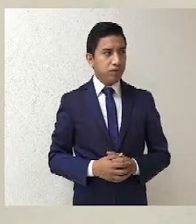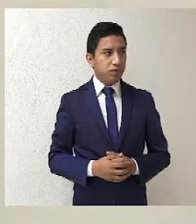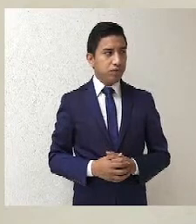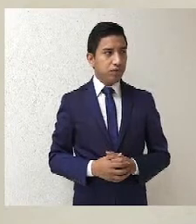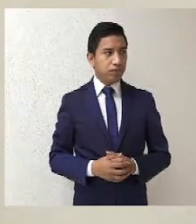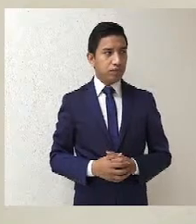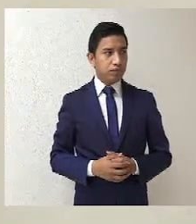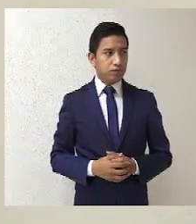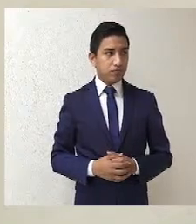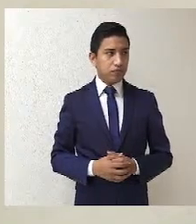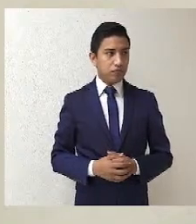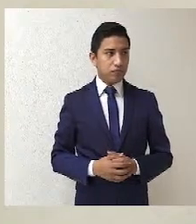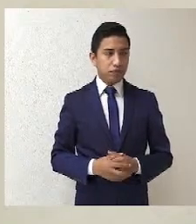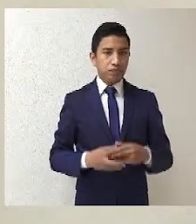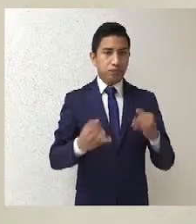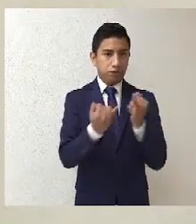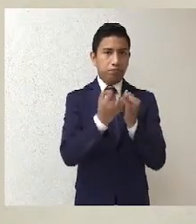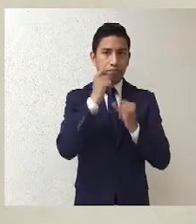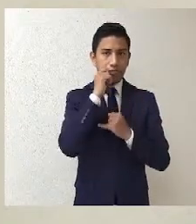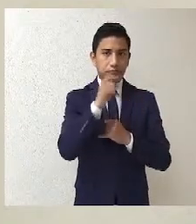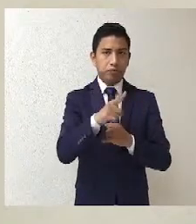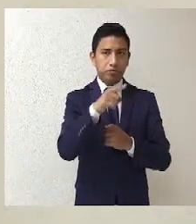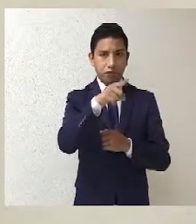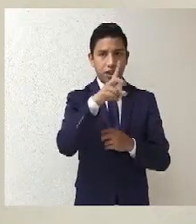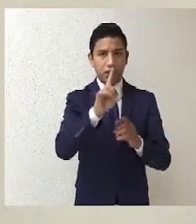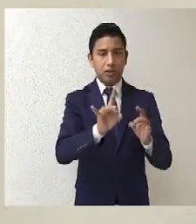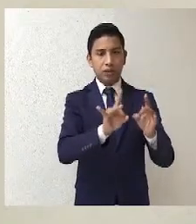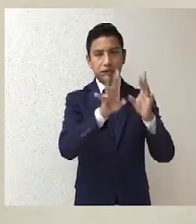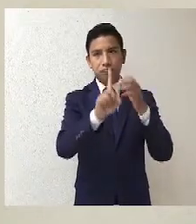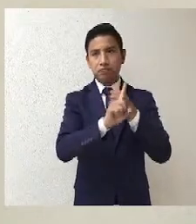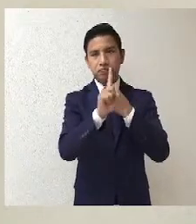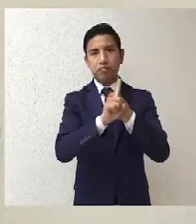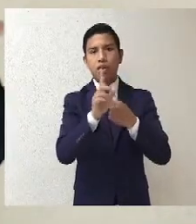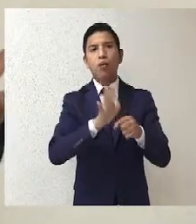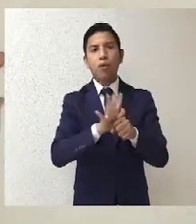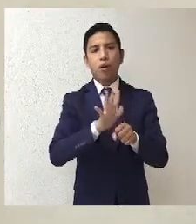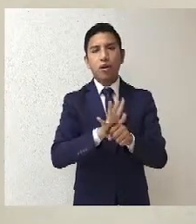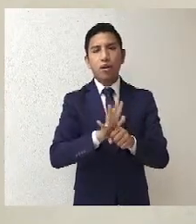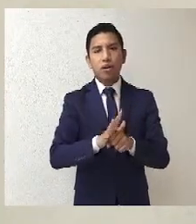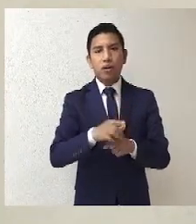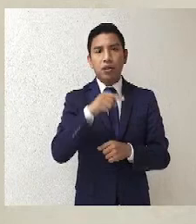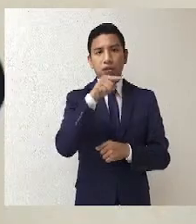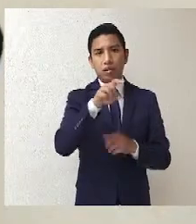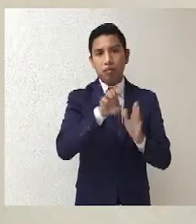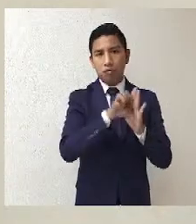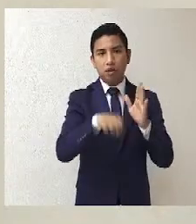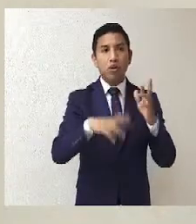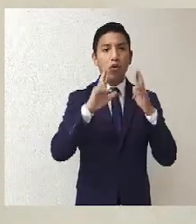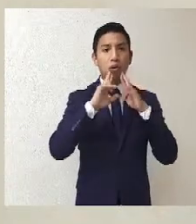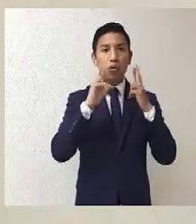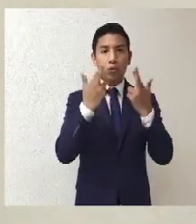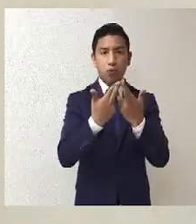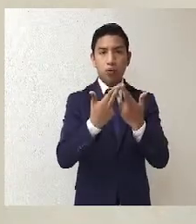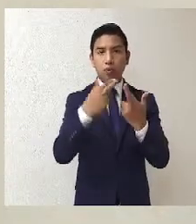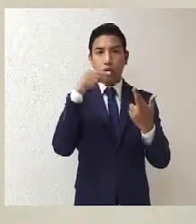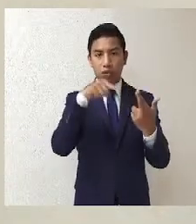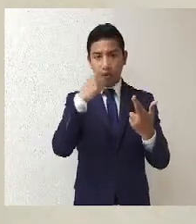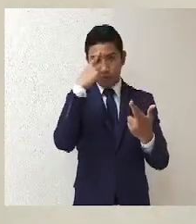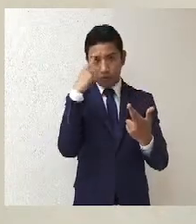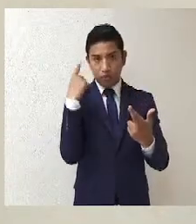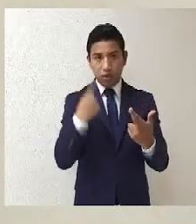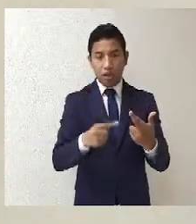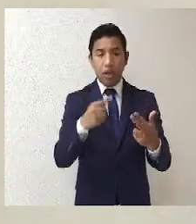Igual, plantea como agravio, como concepto de violación, pues que no se celebró ninguna sesión para aprobar este registro de